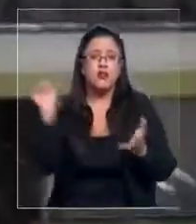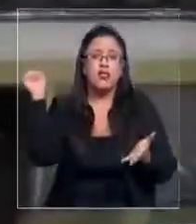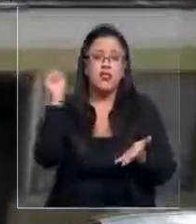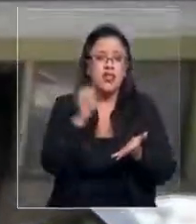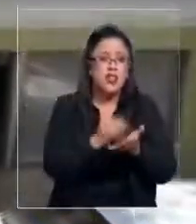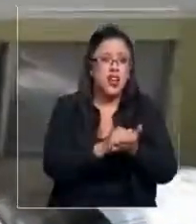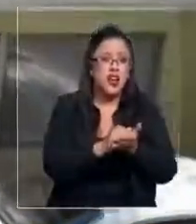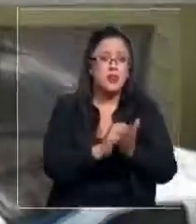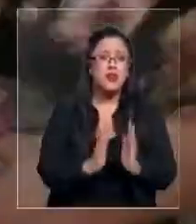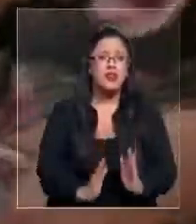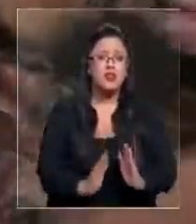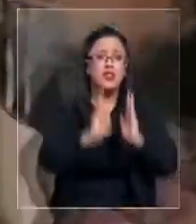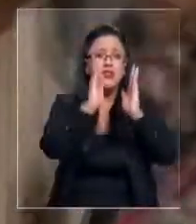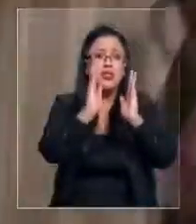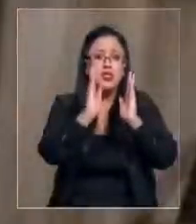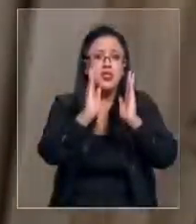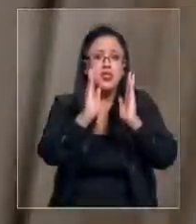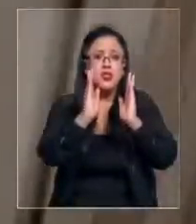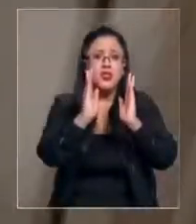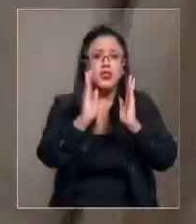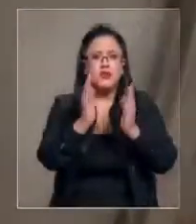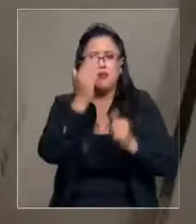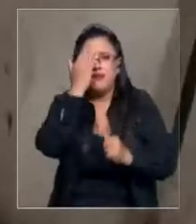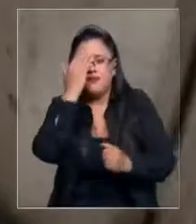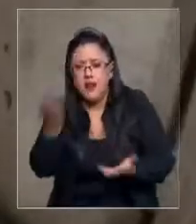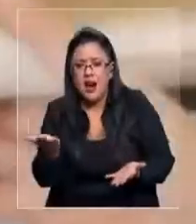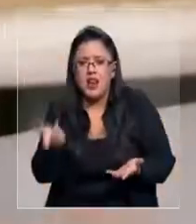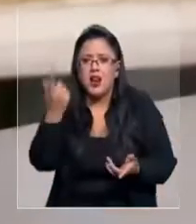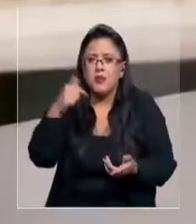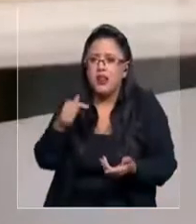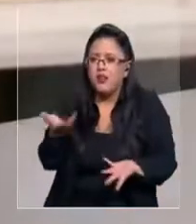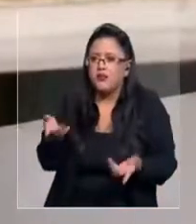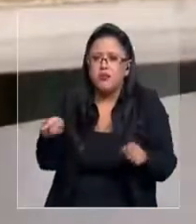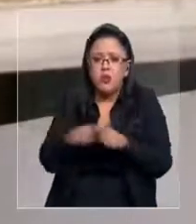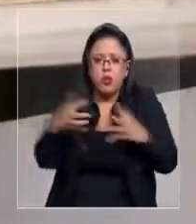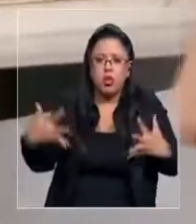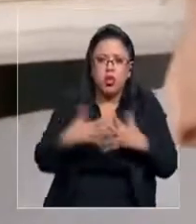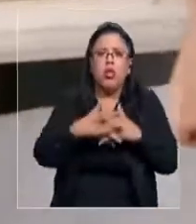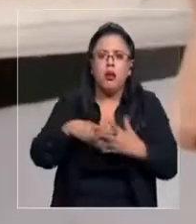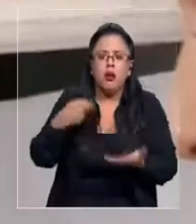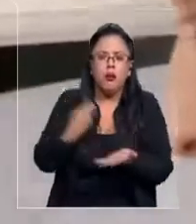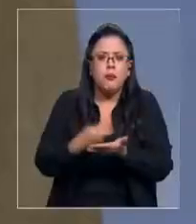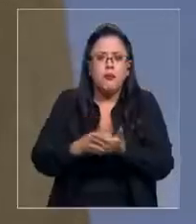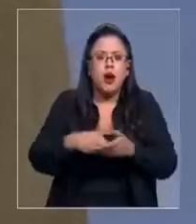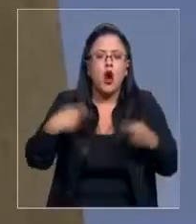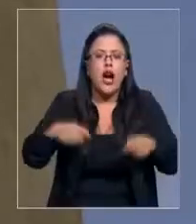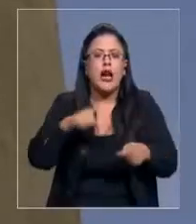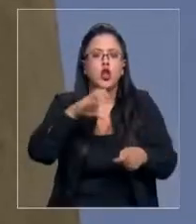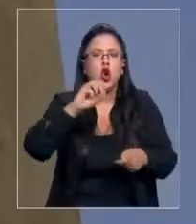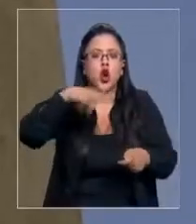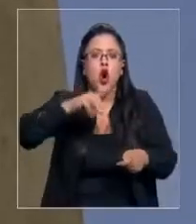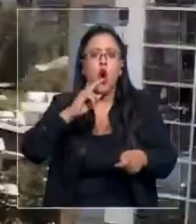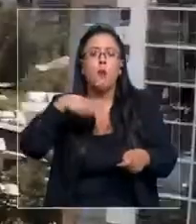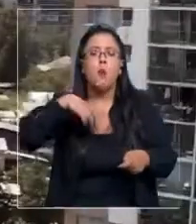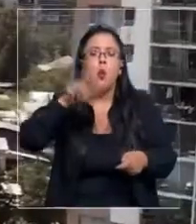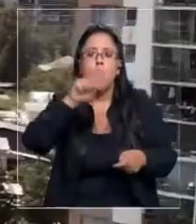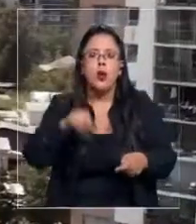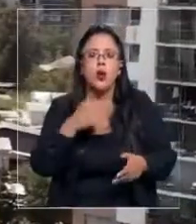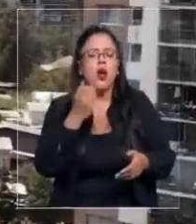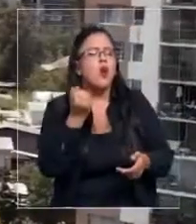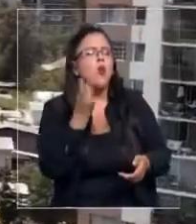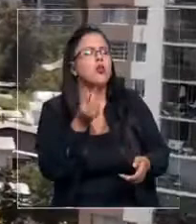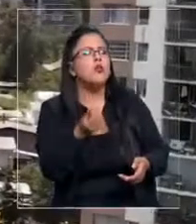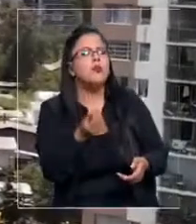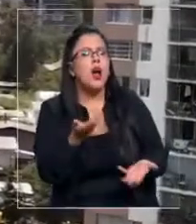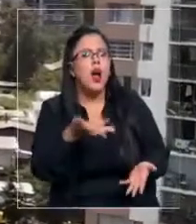Florida no se condice con lo que se paga por gastos comunes. ¿Cuánto iniciaste pagando en gastos comunes en este edificio? Fueron 35,